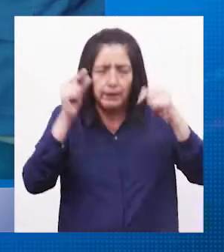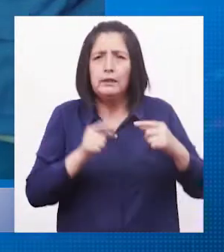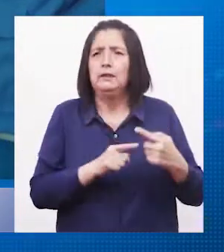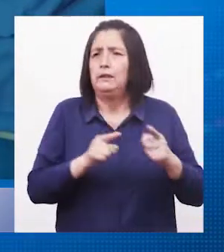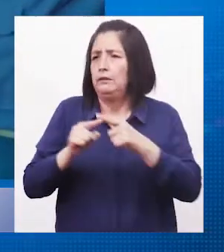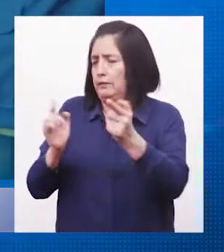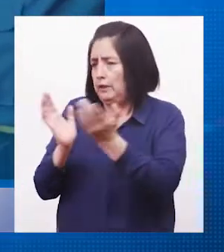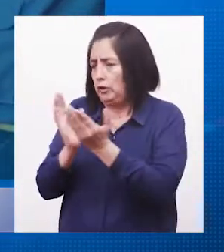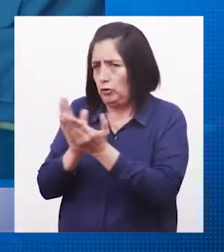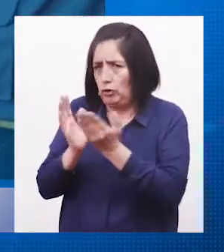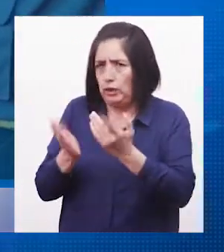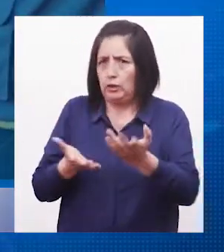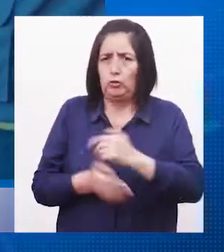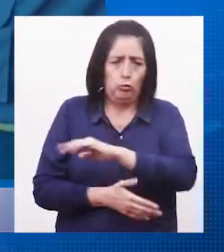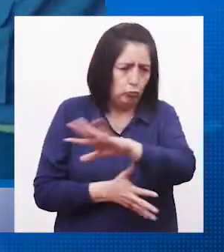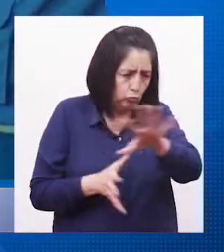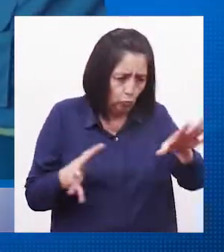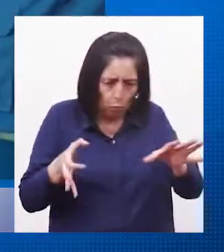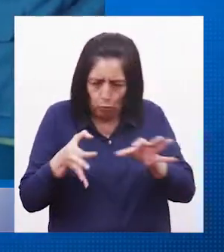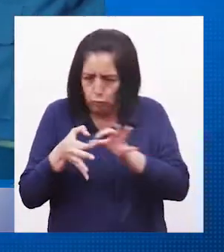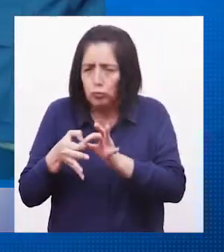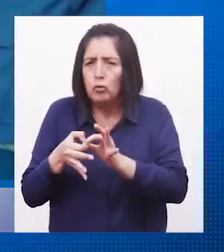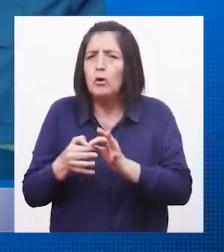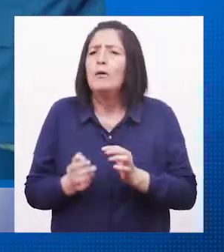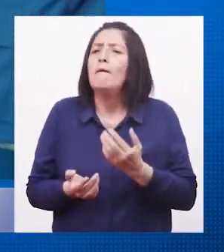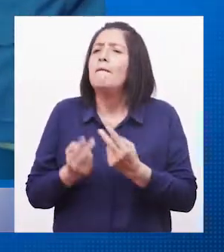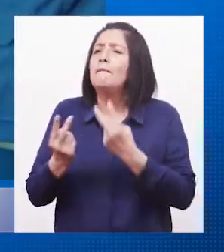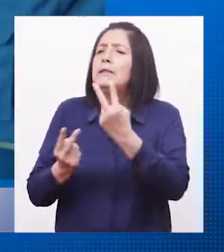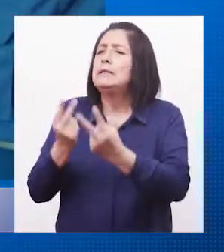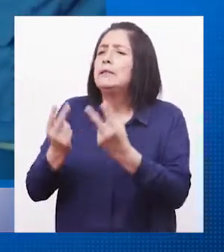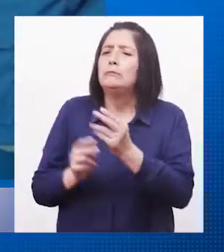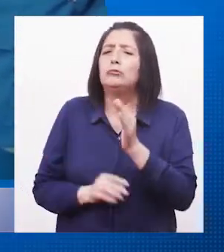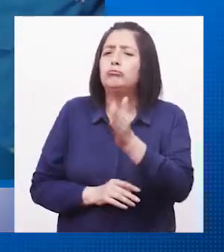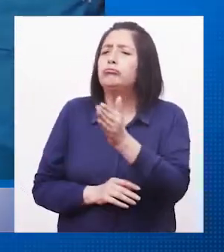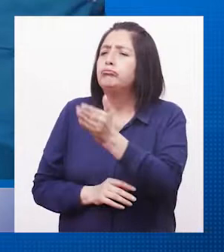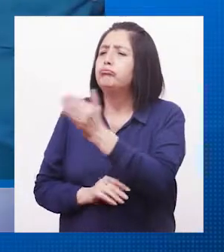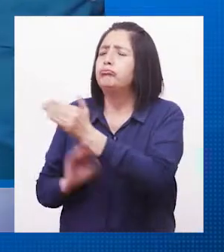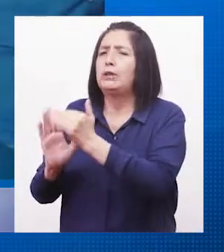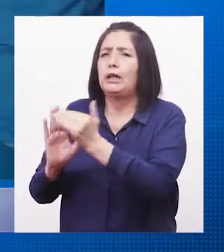educativas. Con todos ellos, hacemos la visita casa por casa.